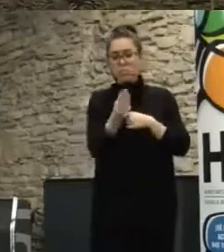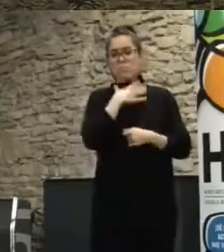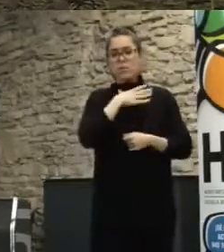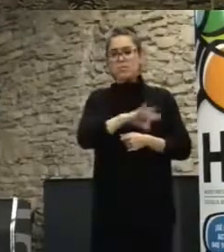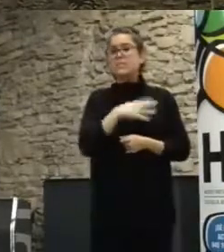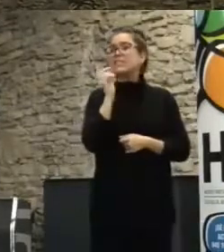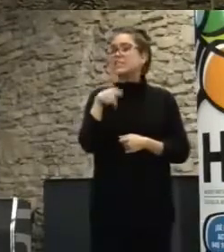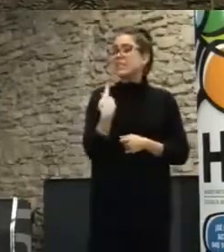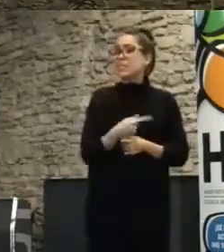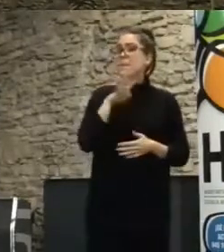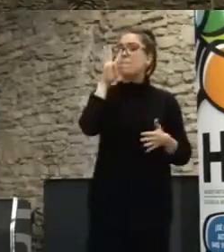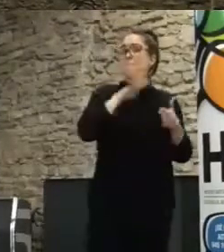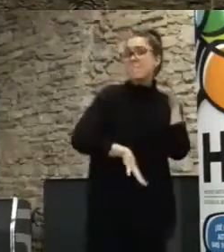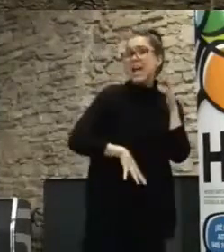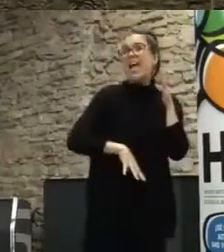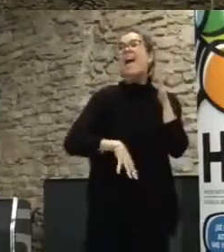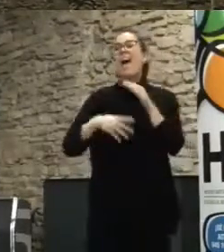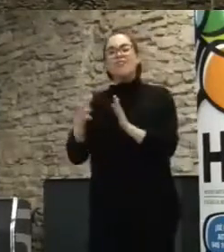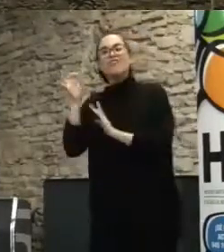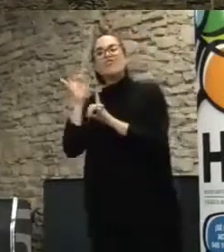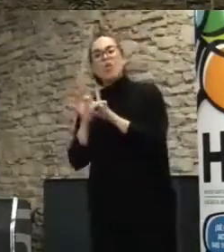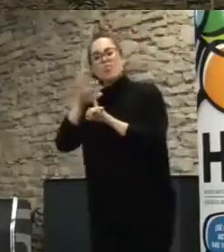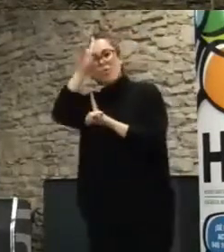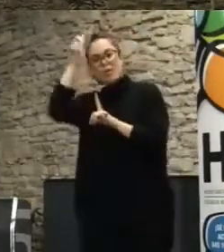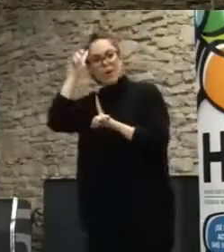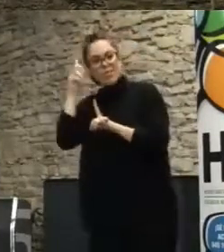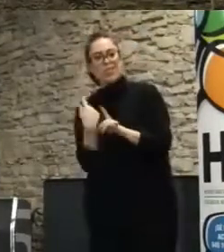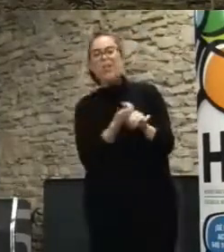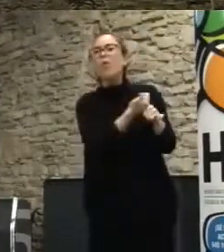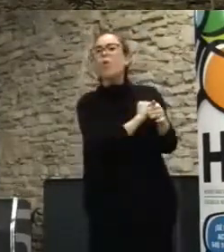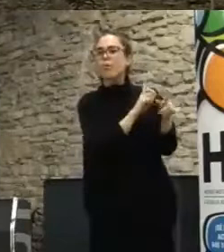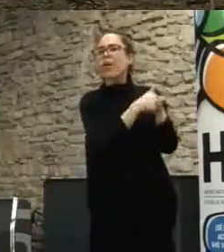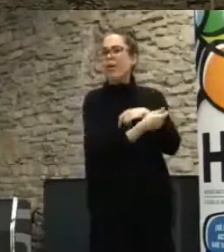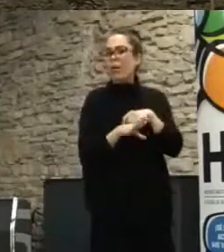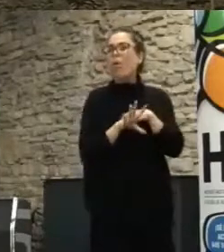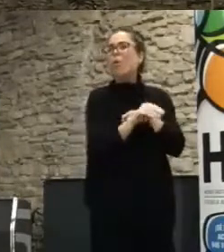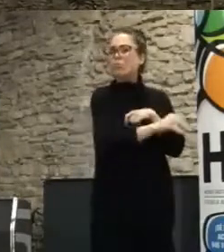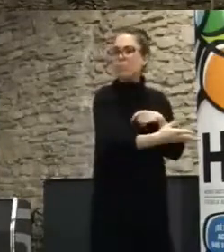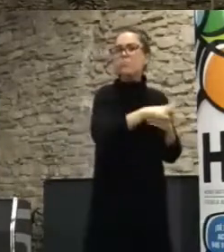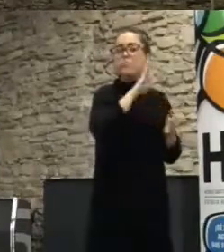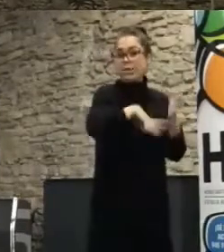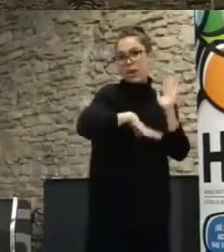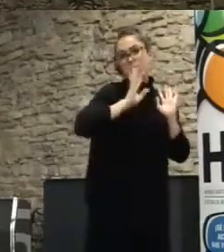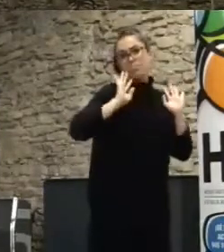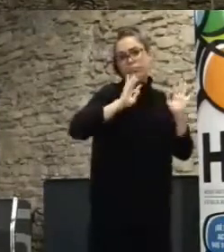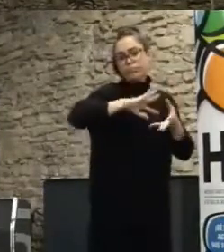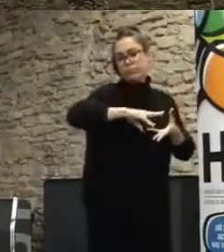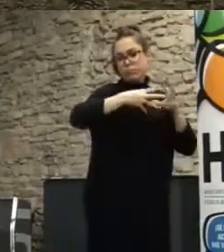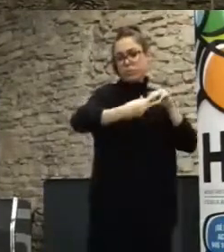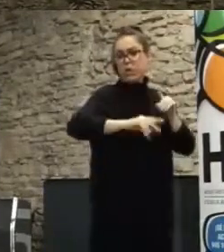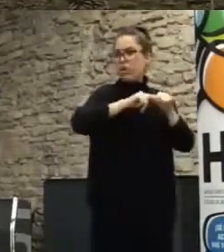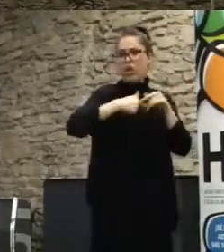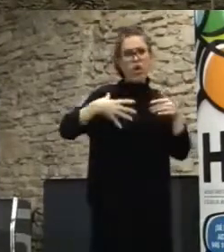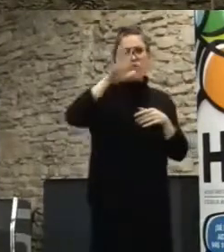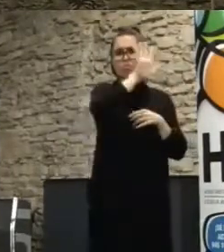Barcelona usó el software inicial de Madrid y lo adaptó para el Decide en Barcelona, que luego lo adaptó y lo trabajó con todo el área metropolitana de